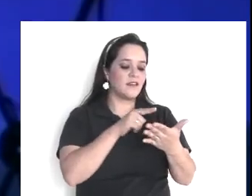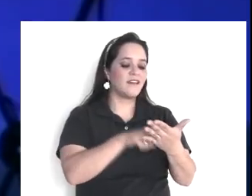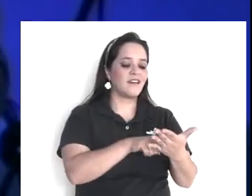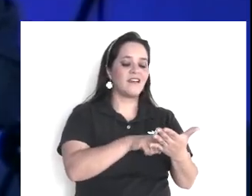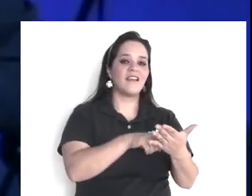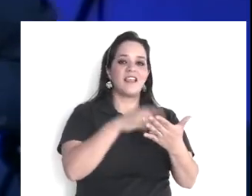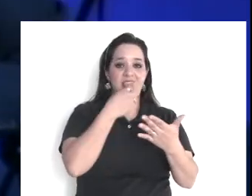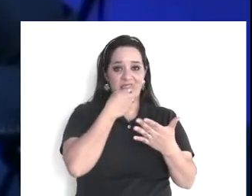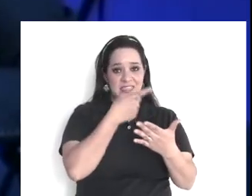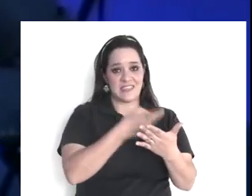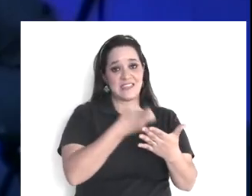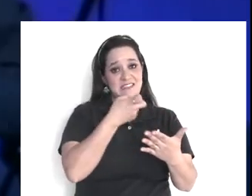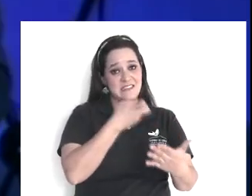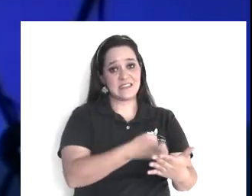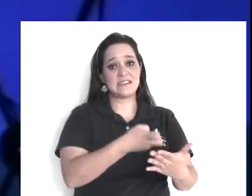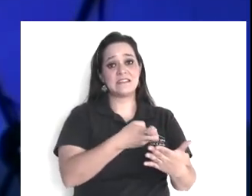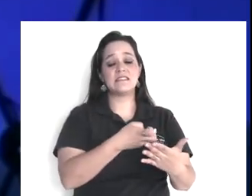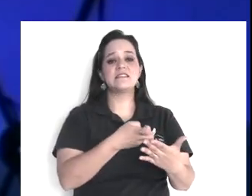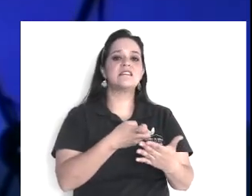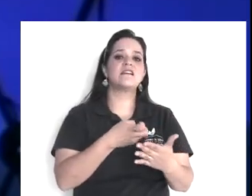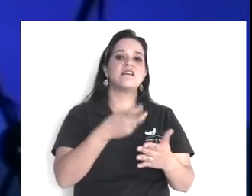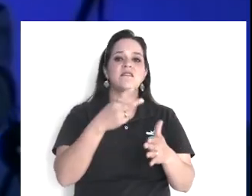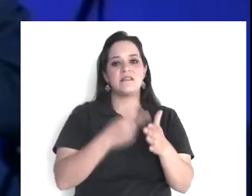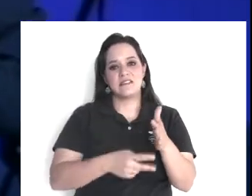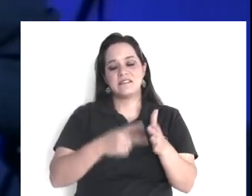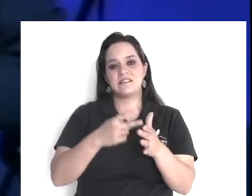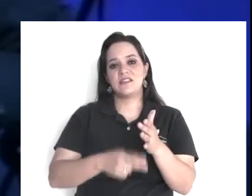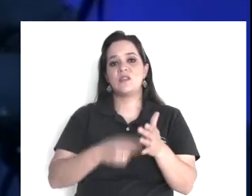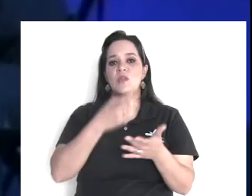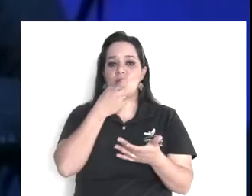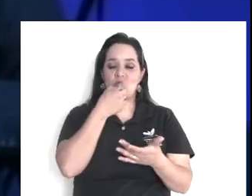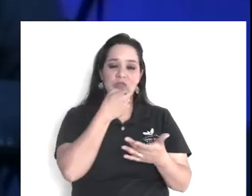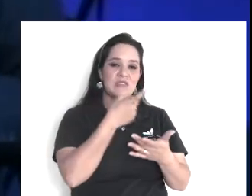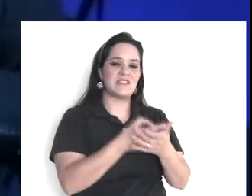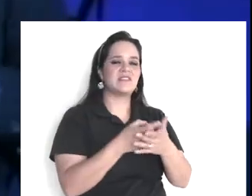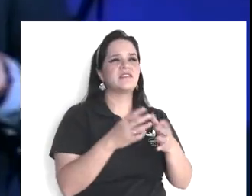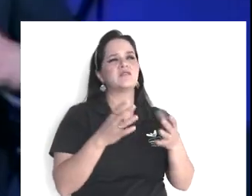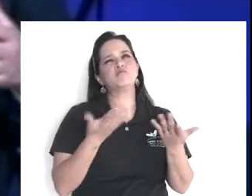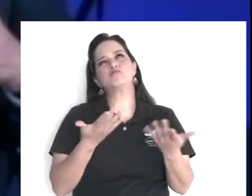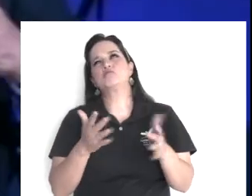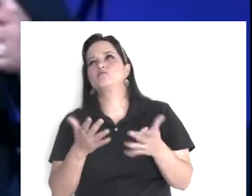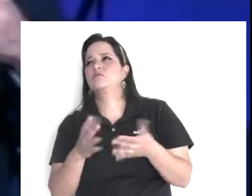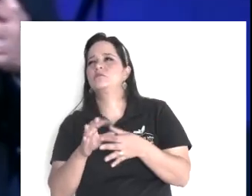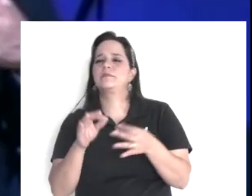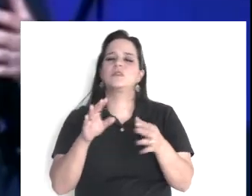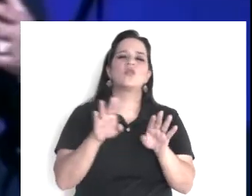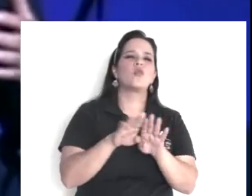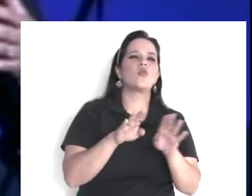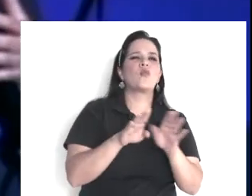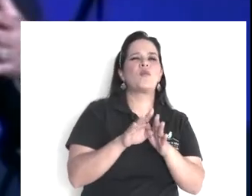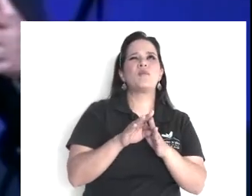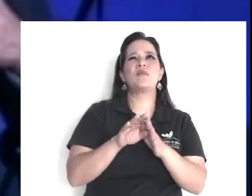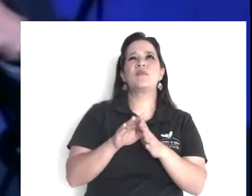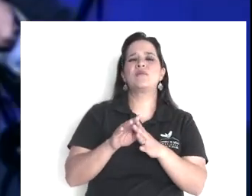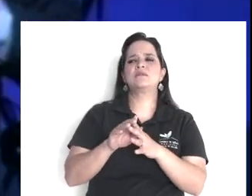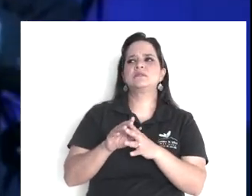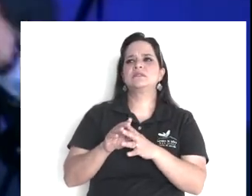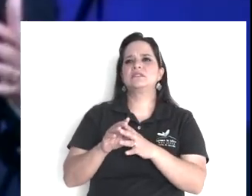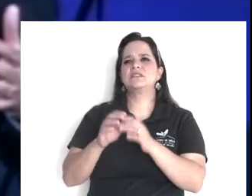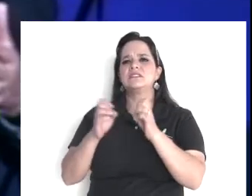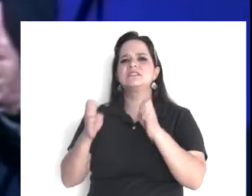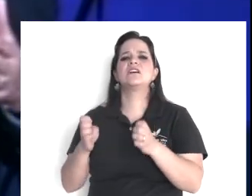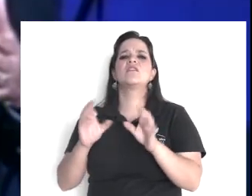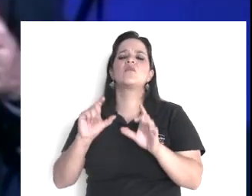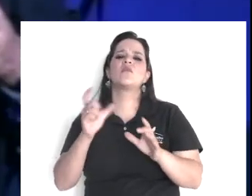este pasaje, habla de los, de cómo, se debían de enfrentar, los problemas, que surgieran, entre los